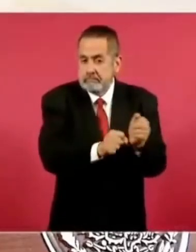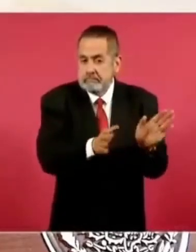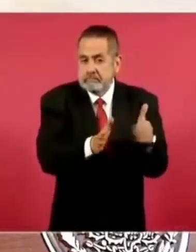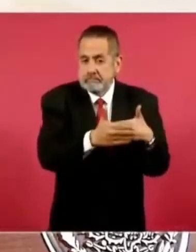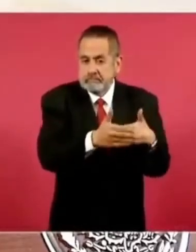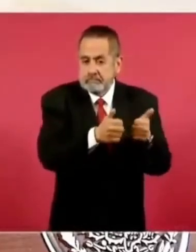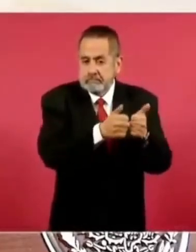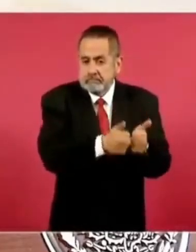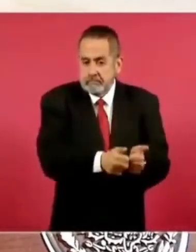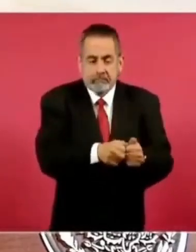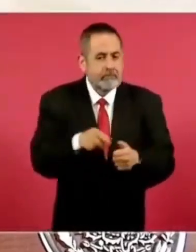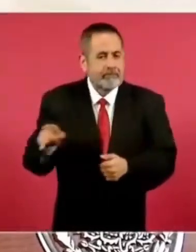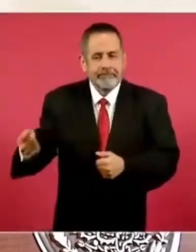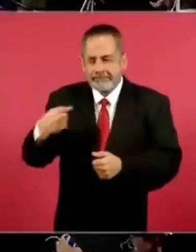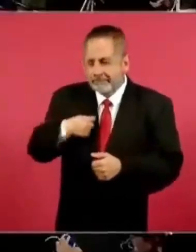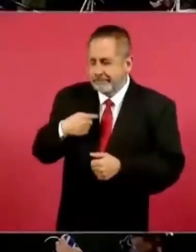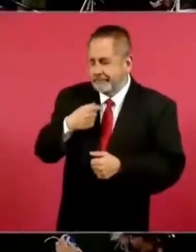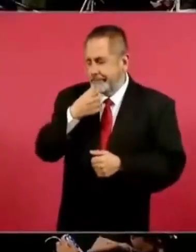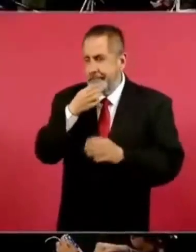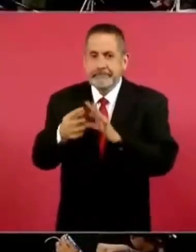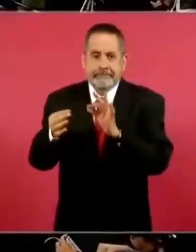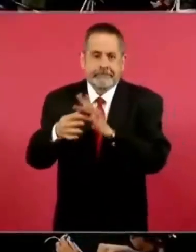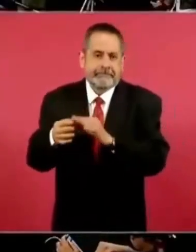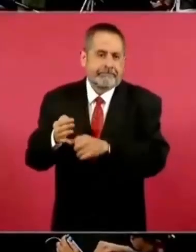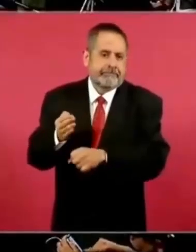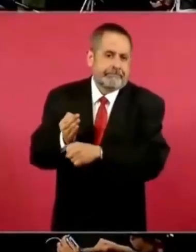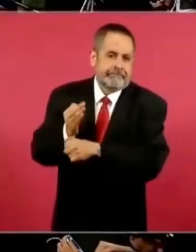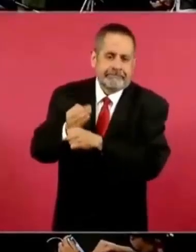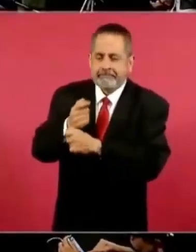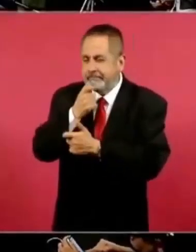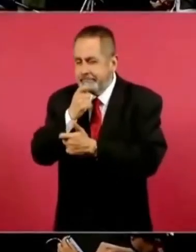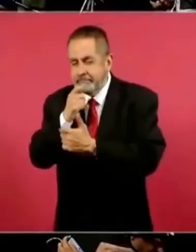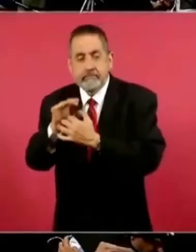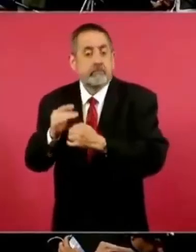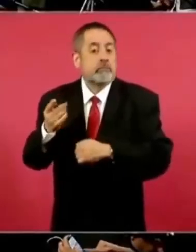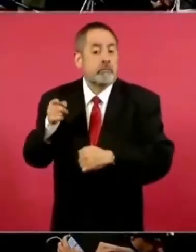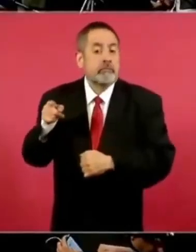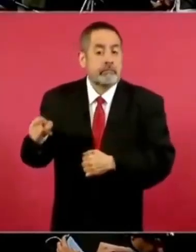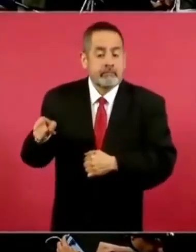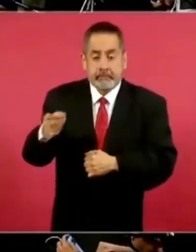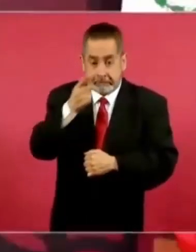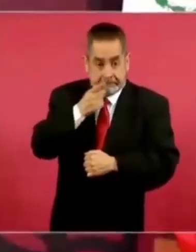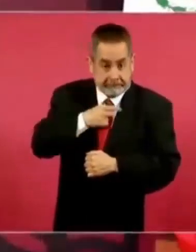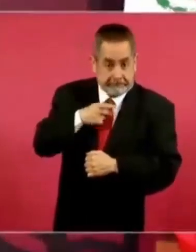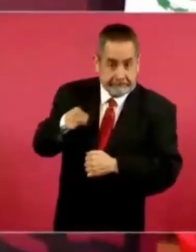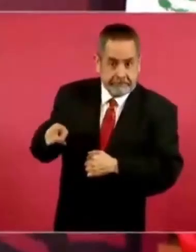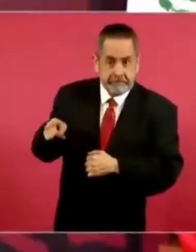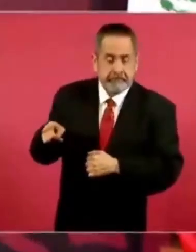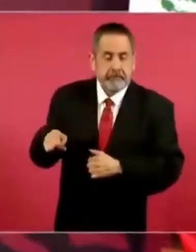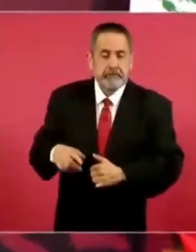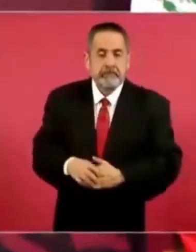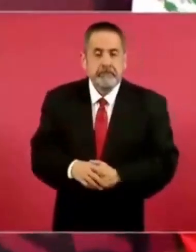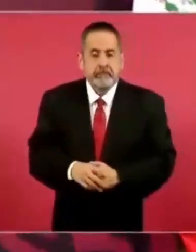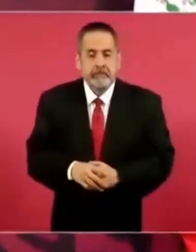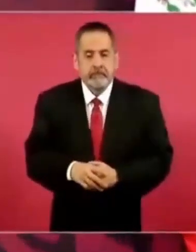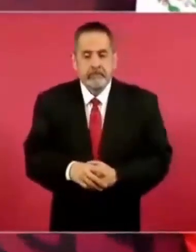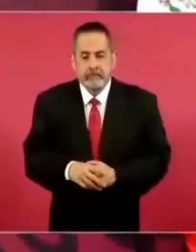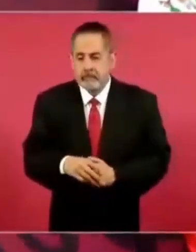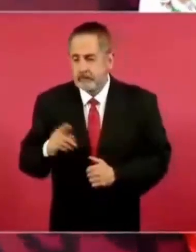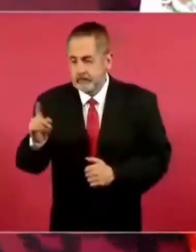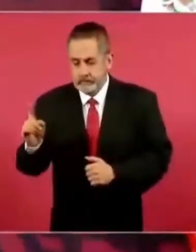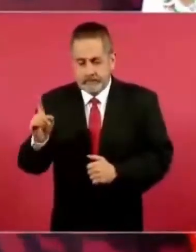Y se reía Don Julio porque me decía que el enlace